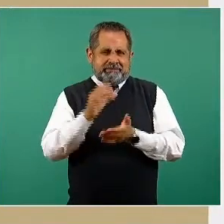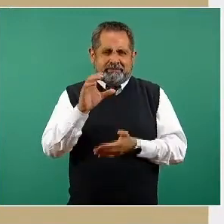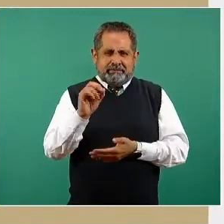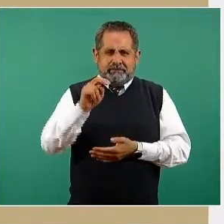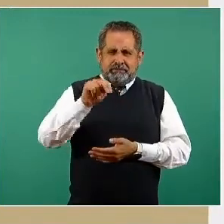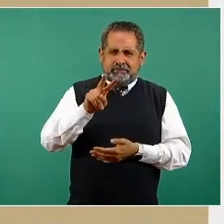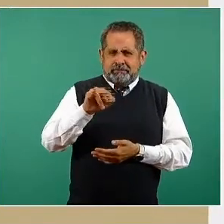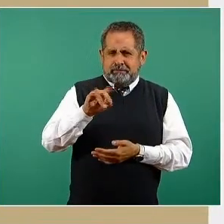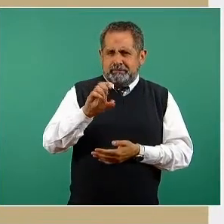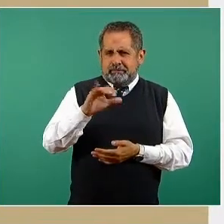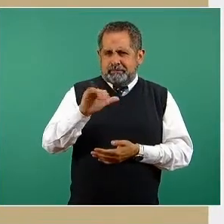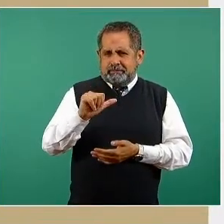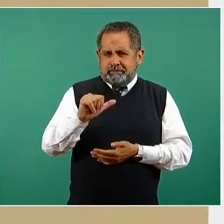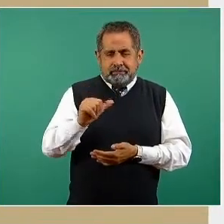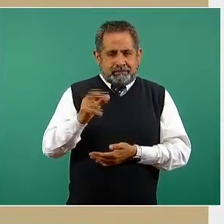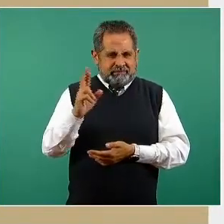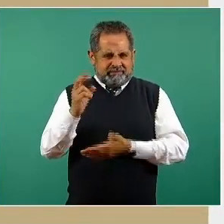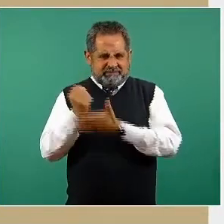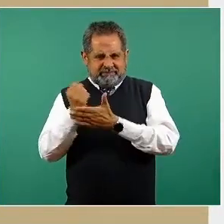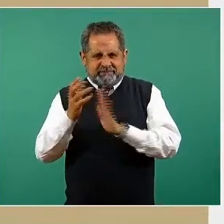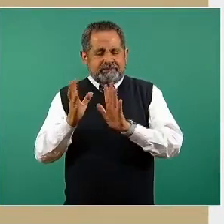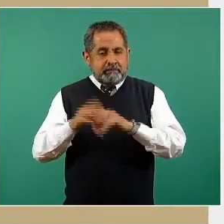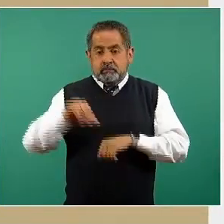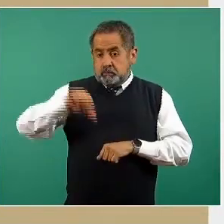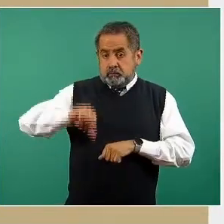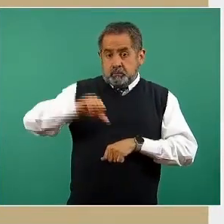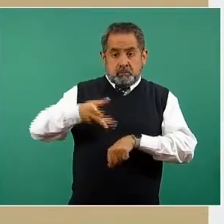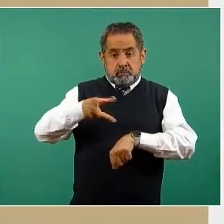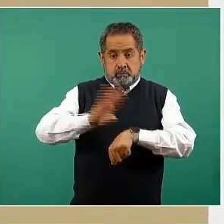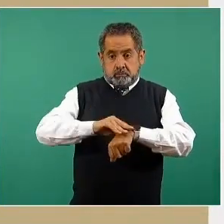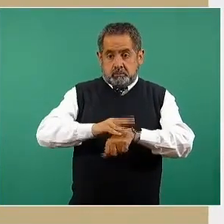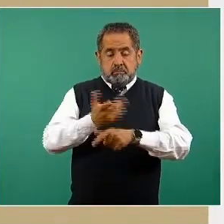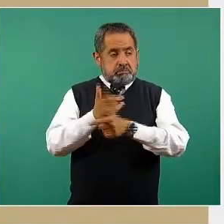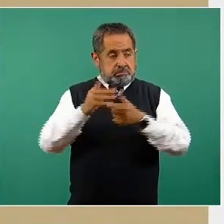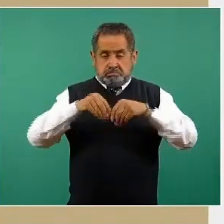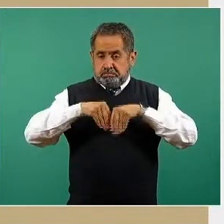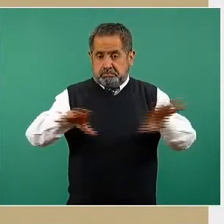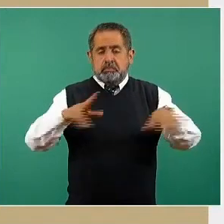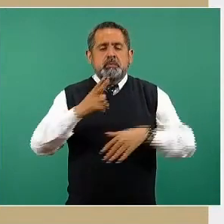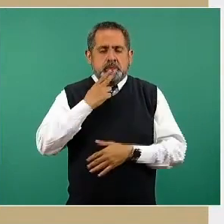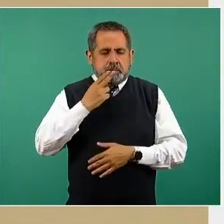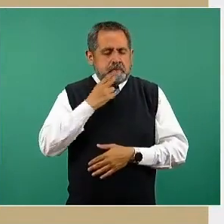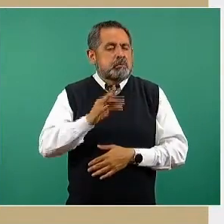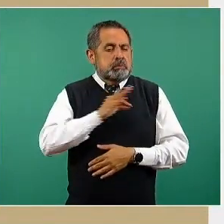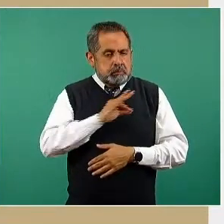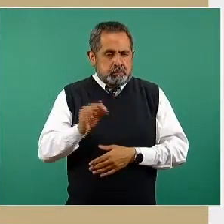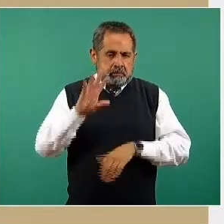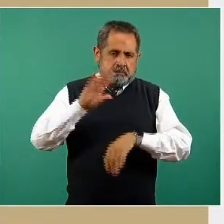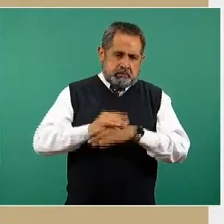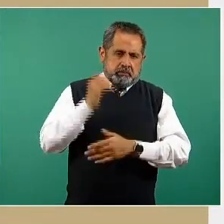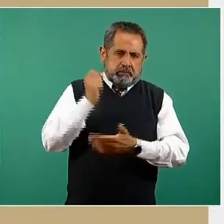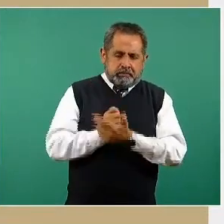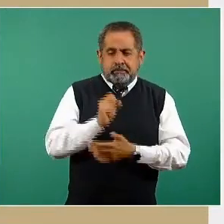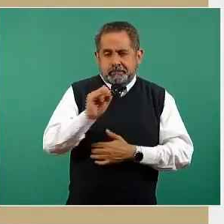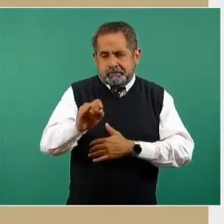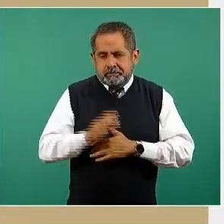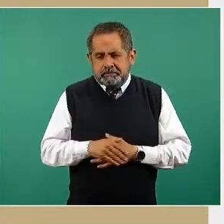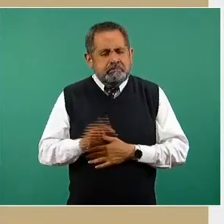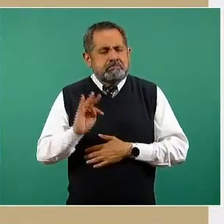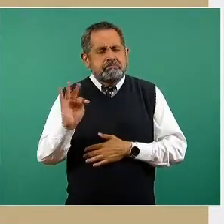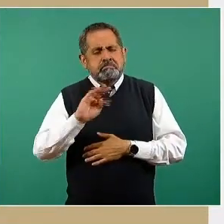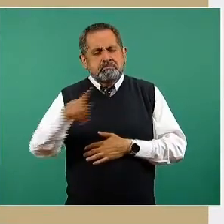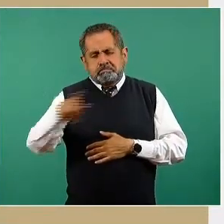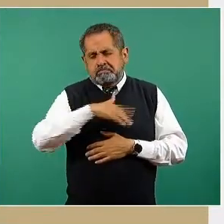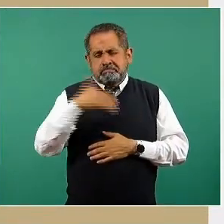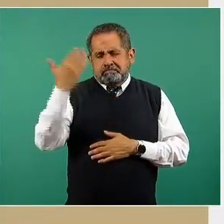liberó hoy precisamente estas dosis que acabamos de comentar. Y es importante reiterar, a lo mejor algo que ya habíamos estado